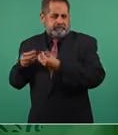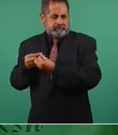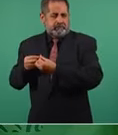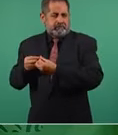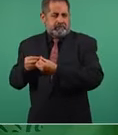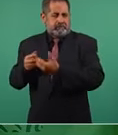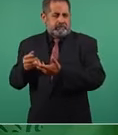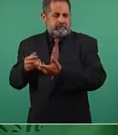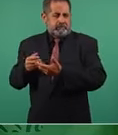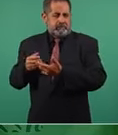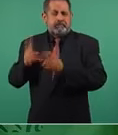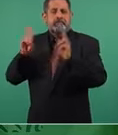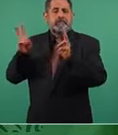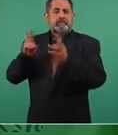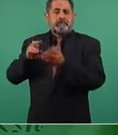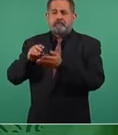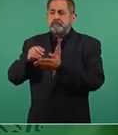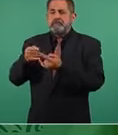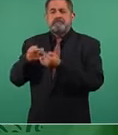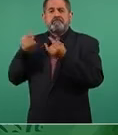Sigamos Haciendo Historia.